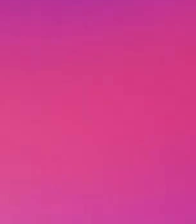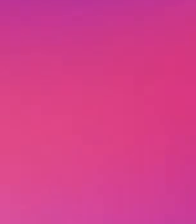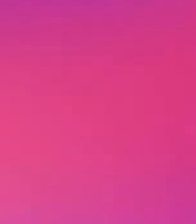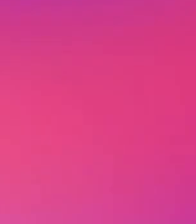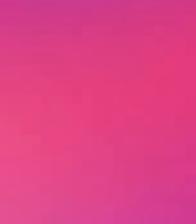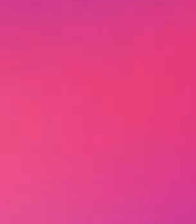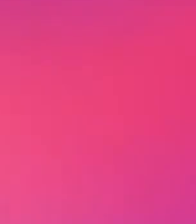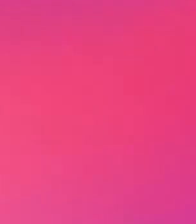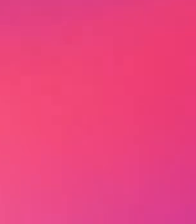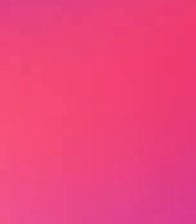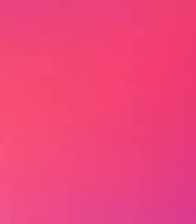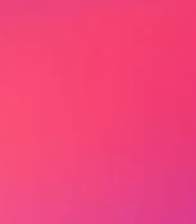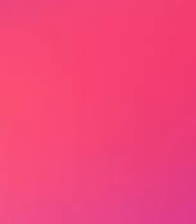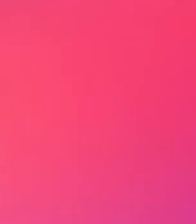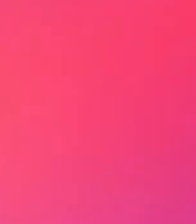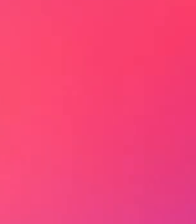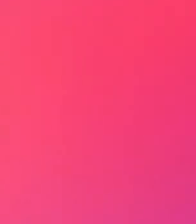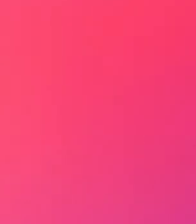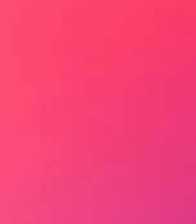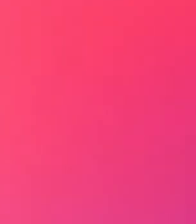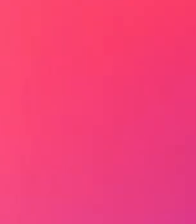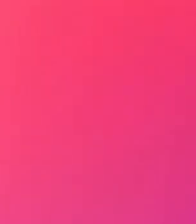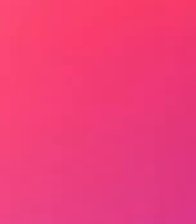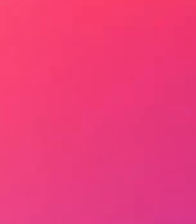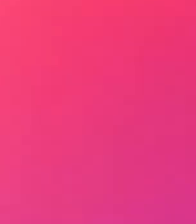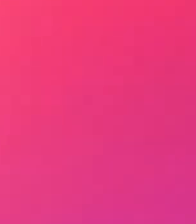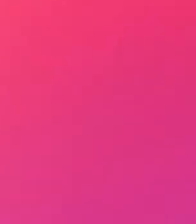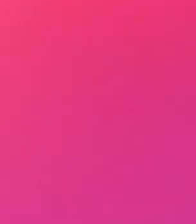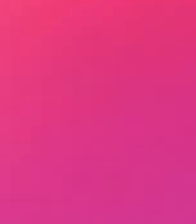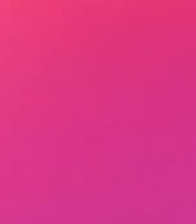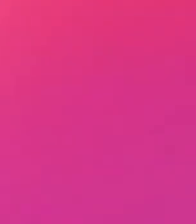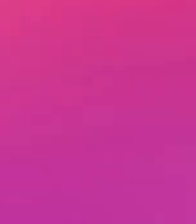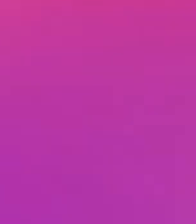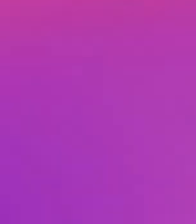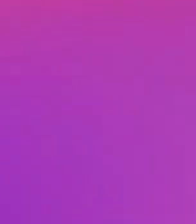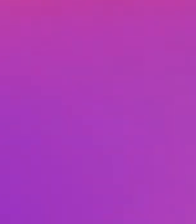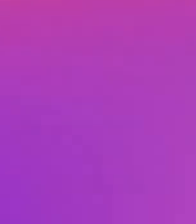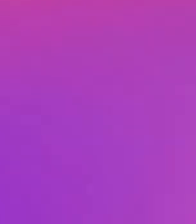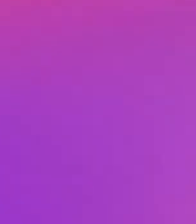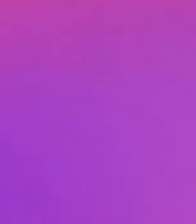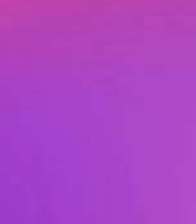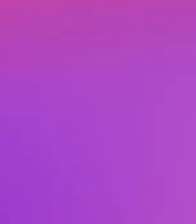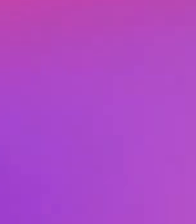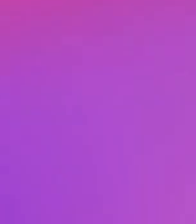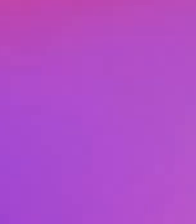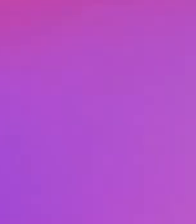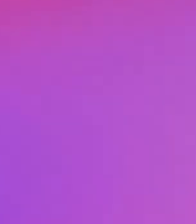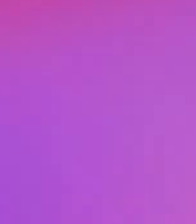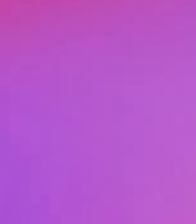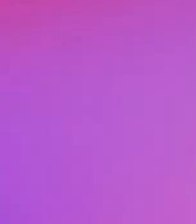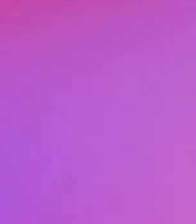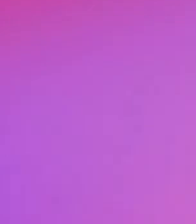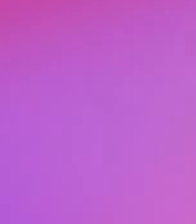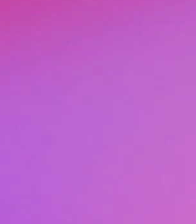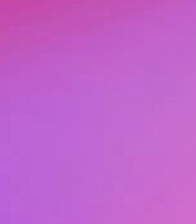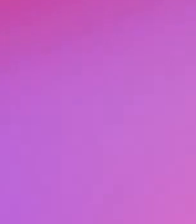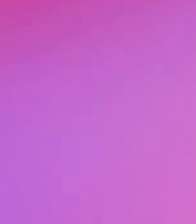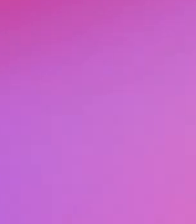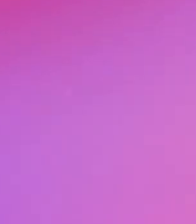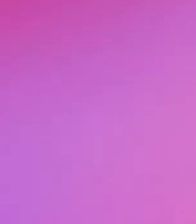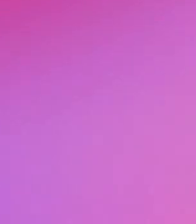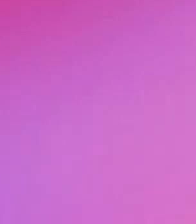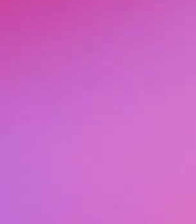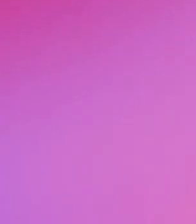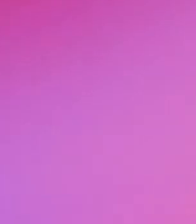es el 5536-0171-23. Si requieres consultar los